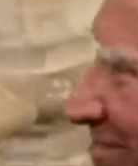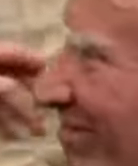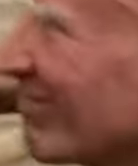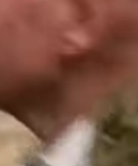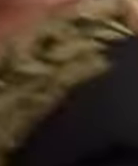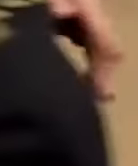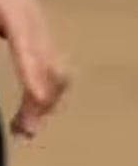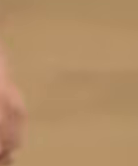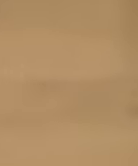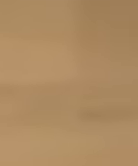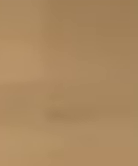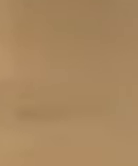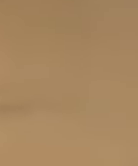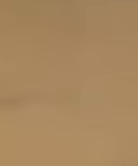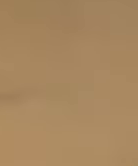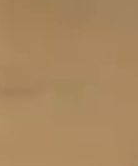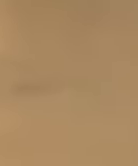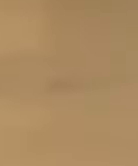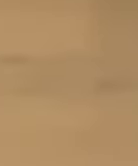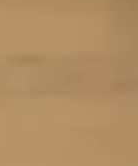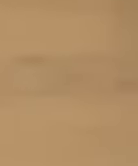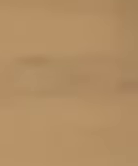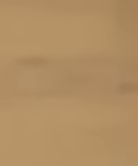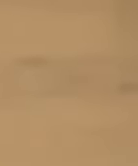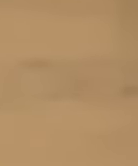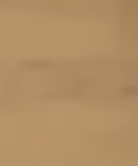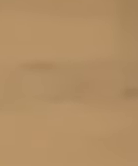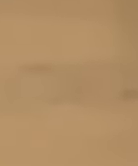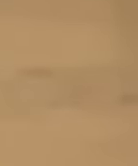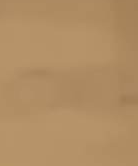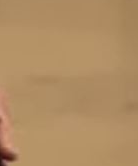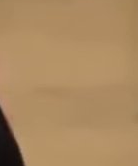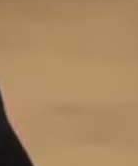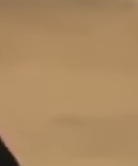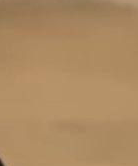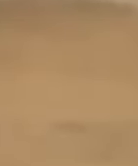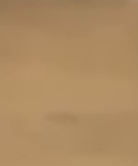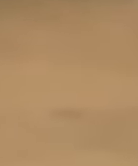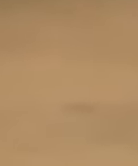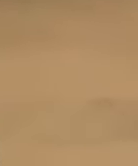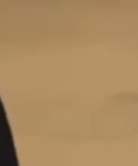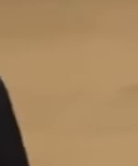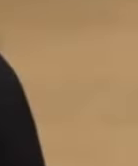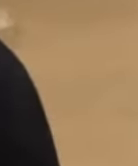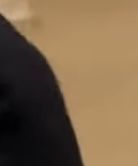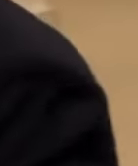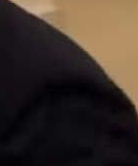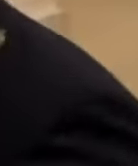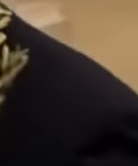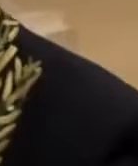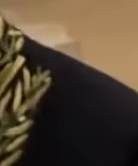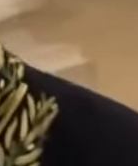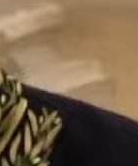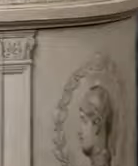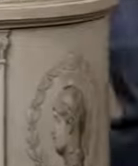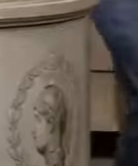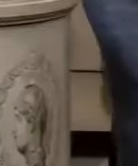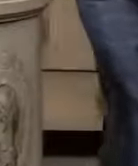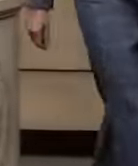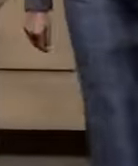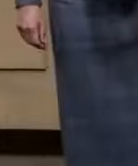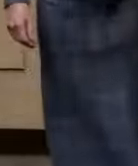La fotógrafa estadounidense Annie Leibovitz fue nombrada asociada extranjera de la Academia de Bellas Artes de París